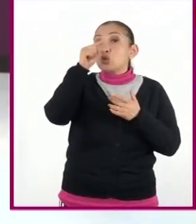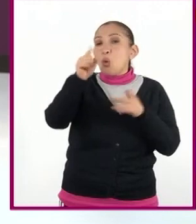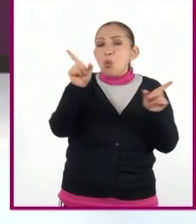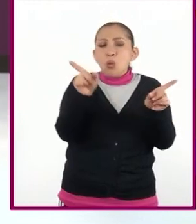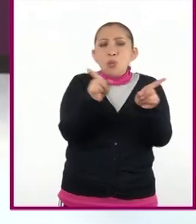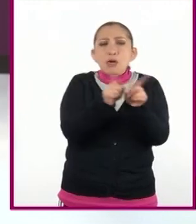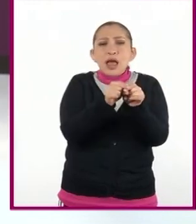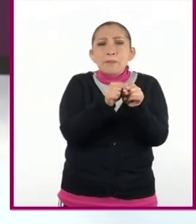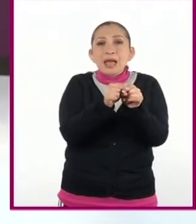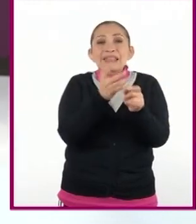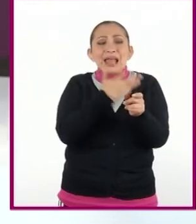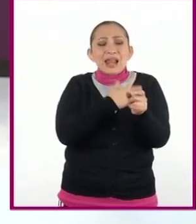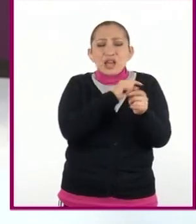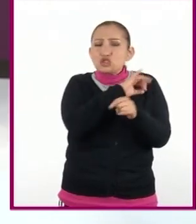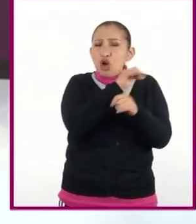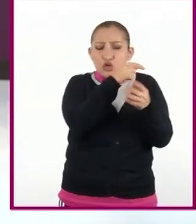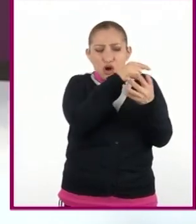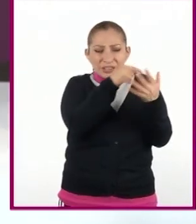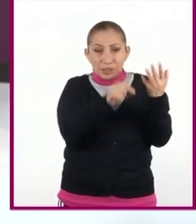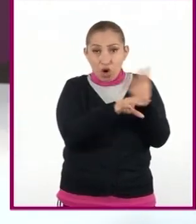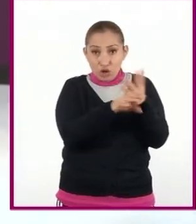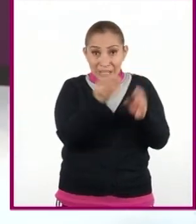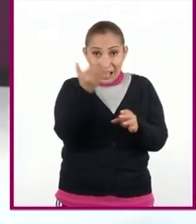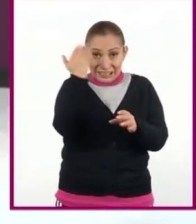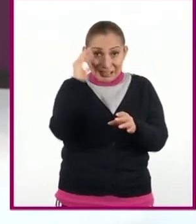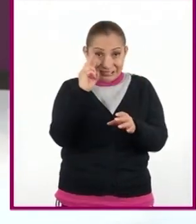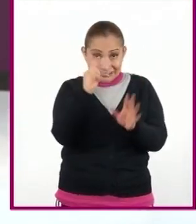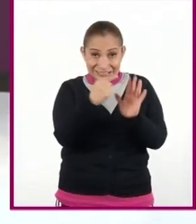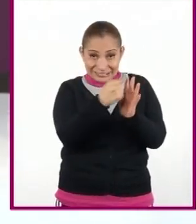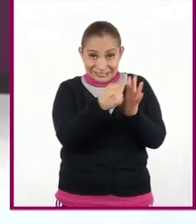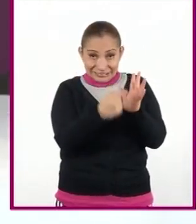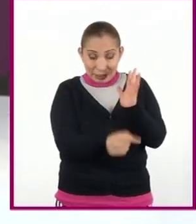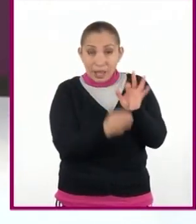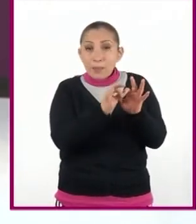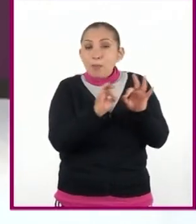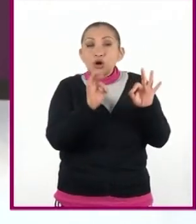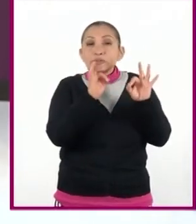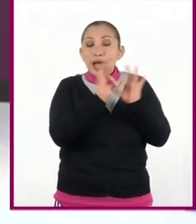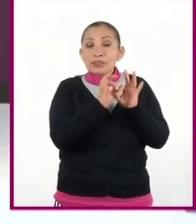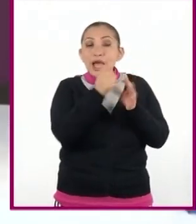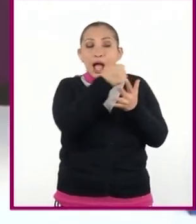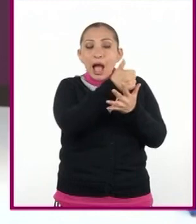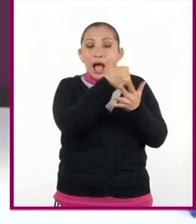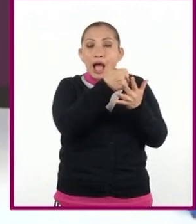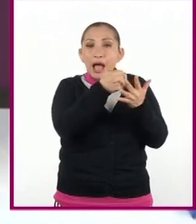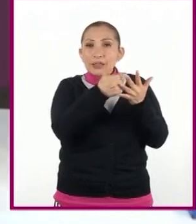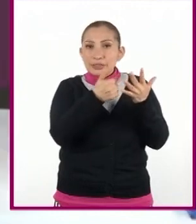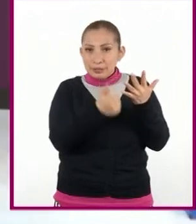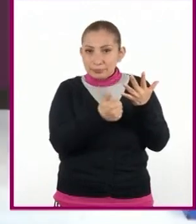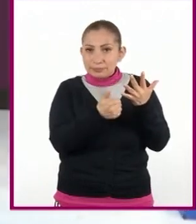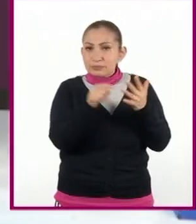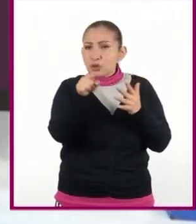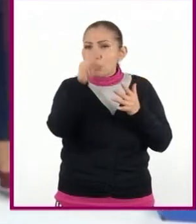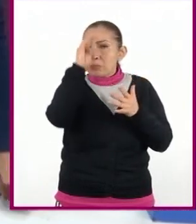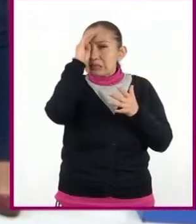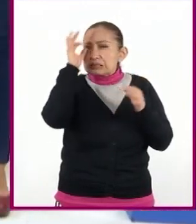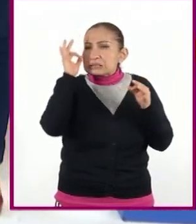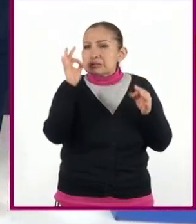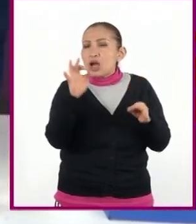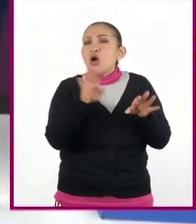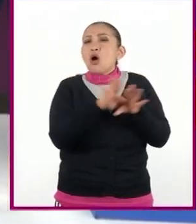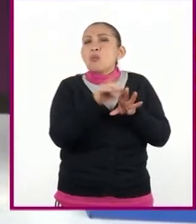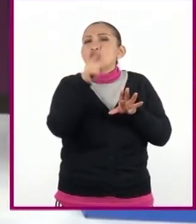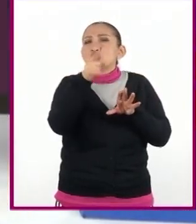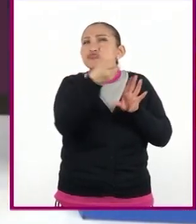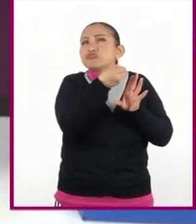breve y contener todos los elementos que revisamos, dando importancia a cada uno. Piensen bien cómo